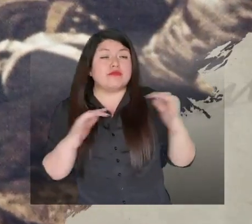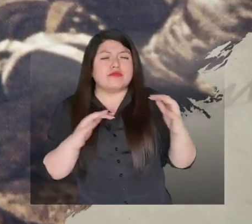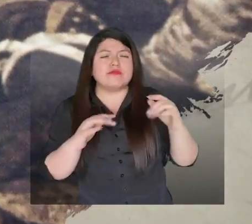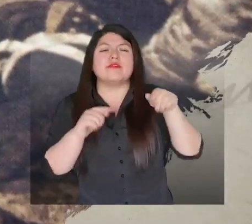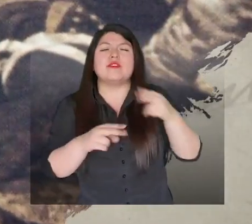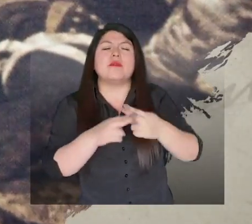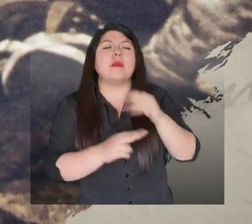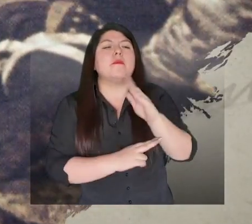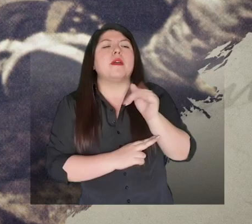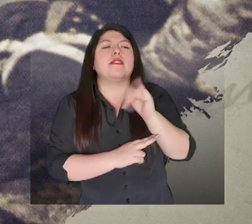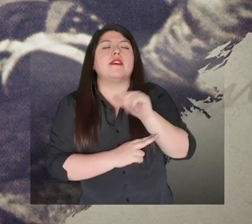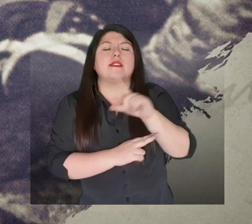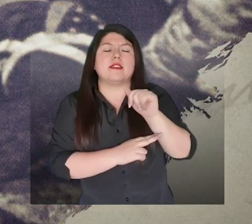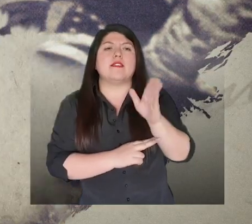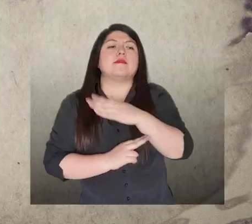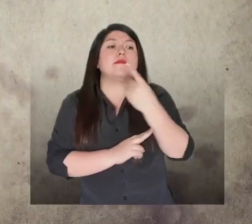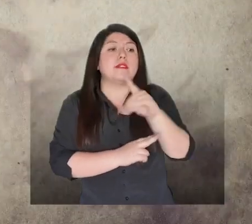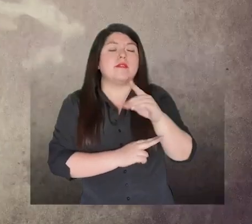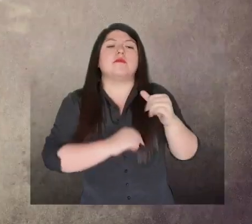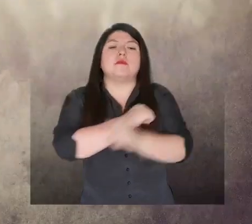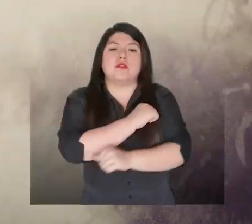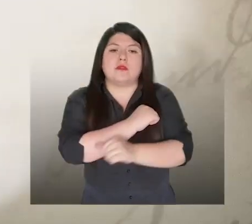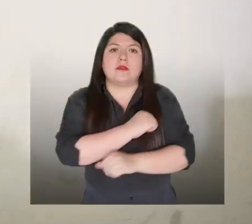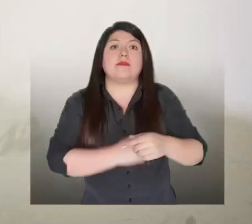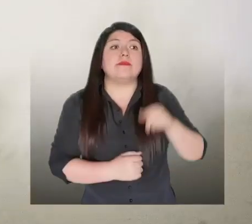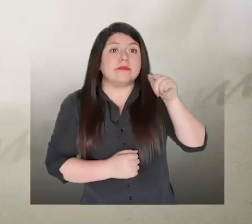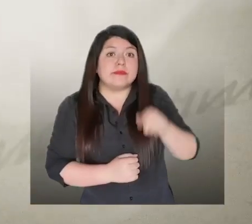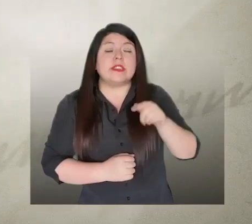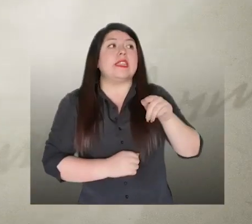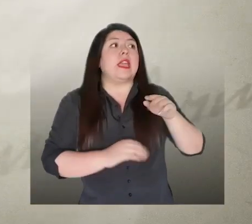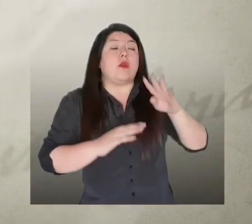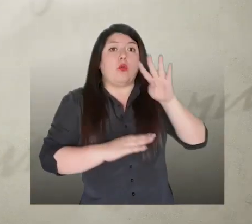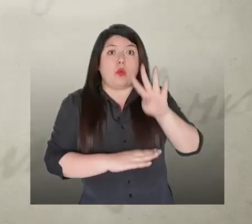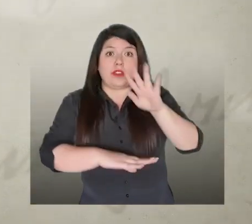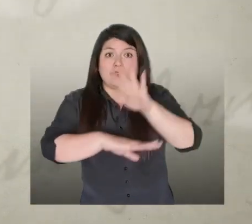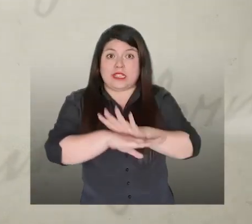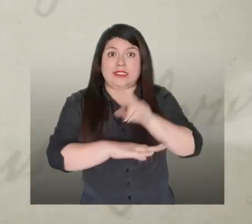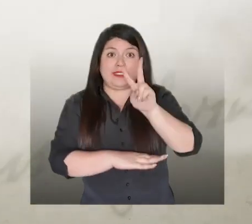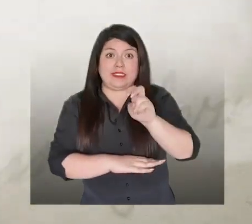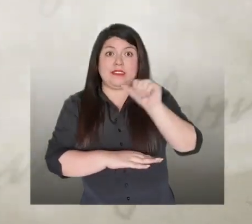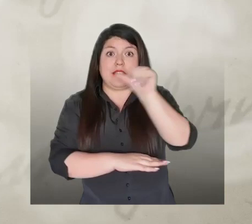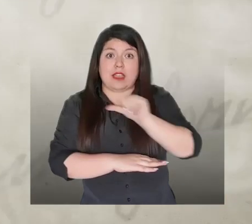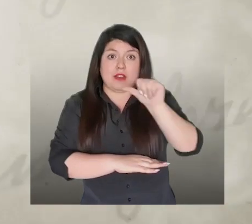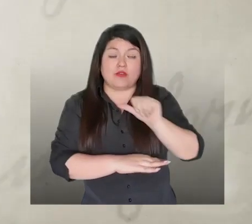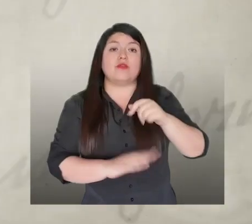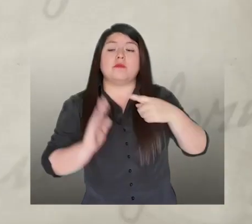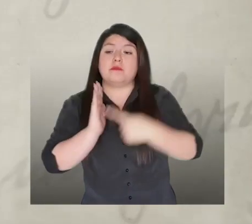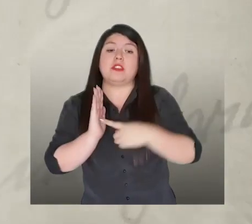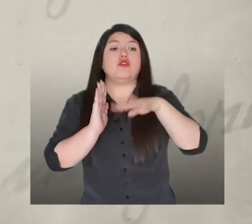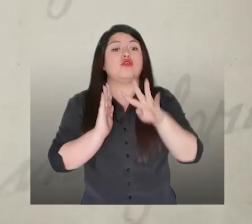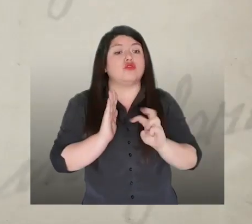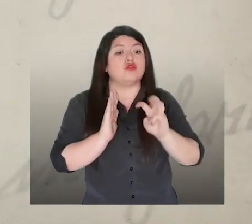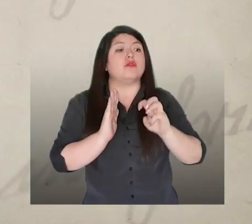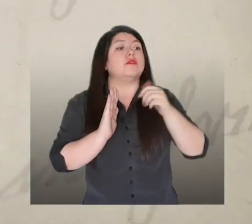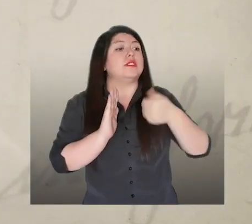en el puente, en la llamada Batalla de Boyacá. A las 4 de la tarde del 7 de agosto de 1819,